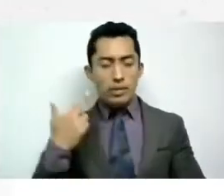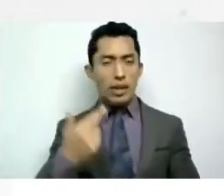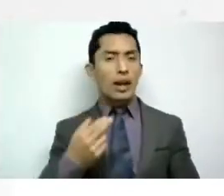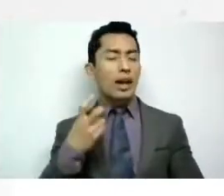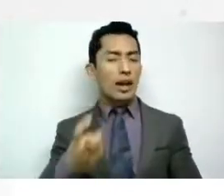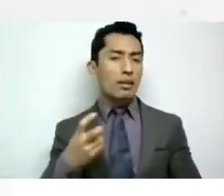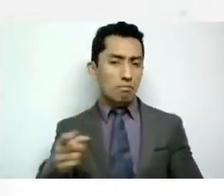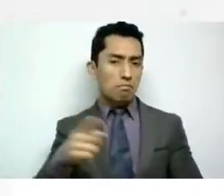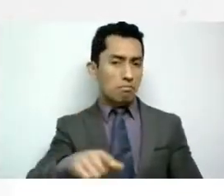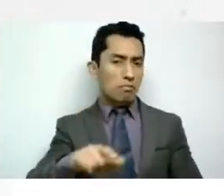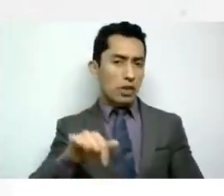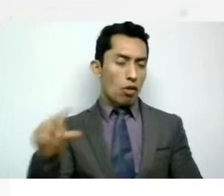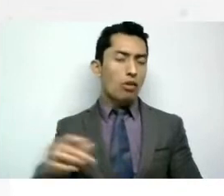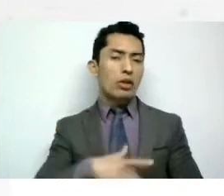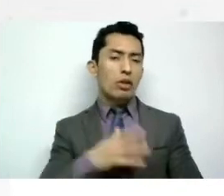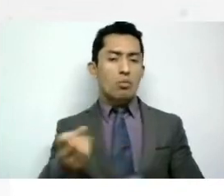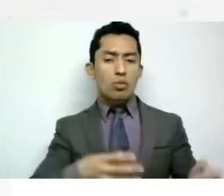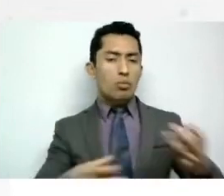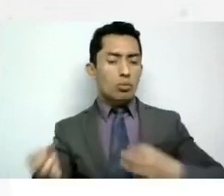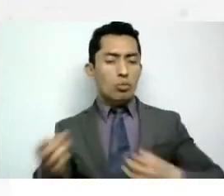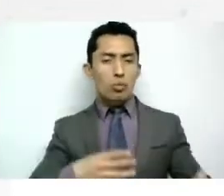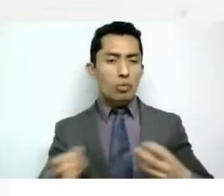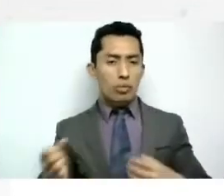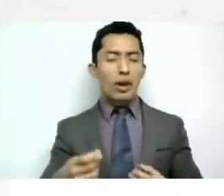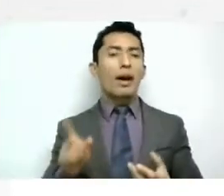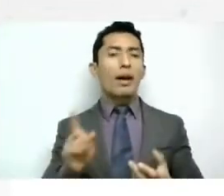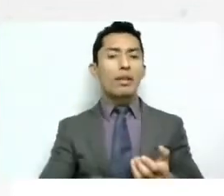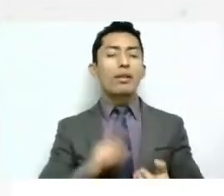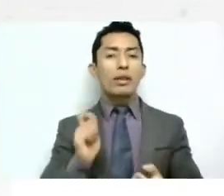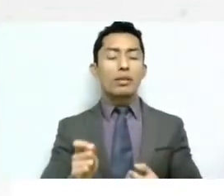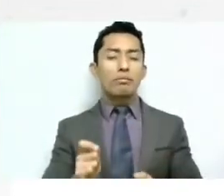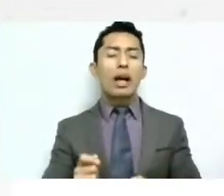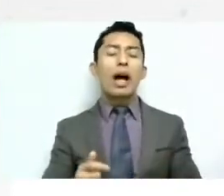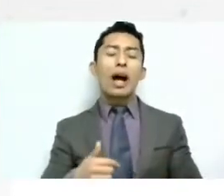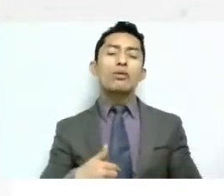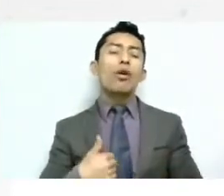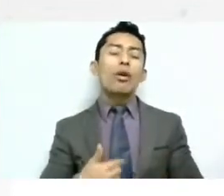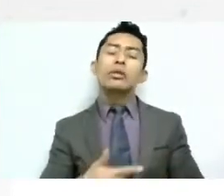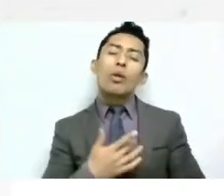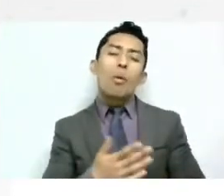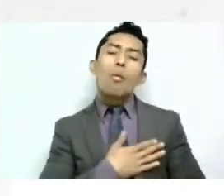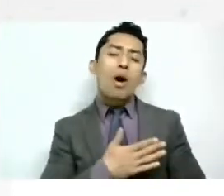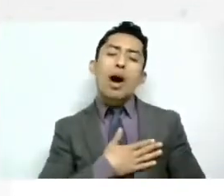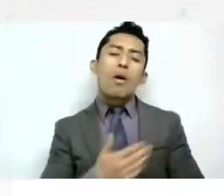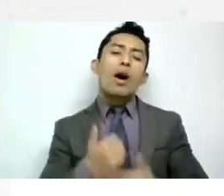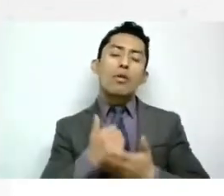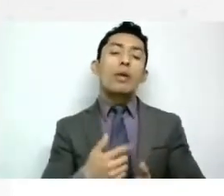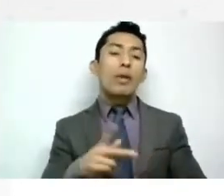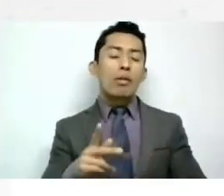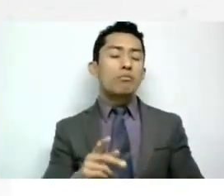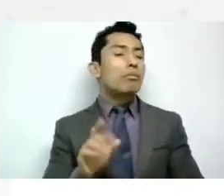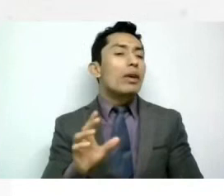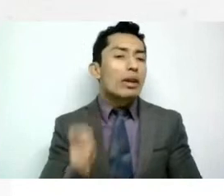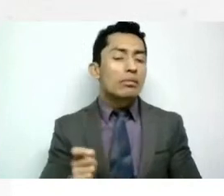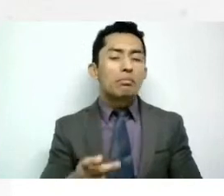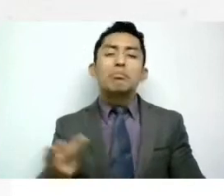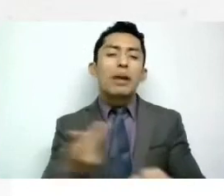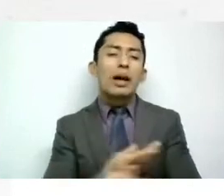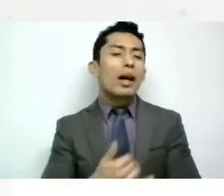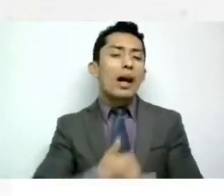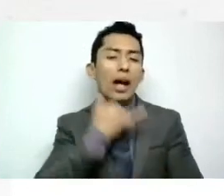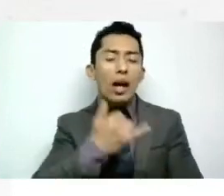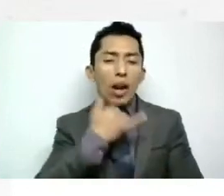¿no? los papás claro hay una presunción en favor de la buena fe pero nos equivocamos y a veces es necesario